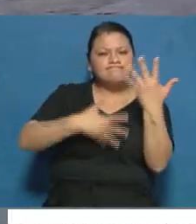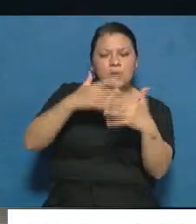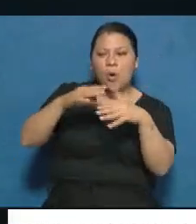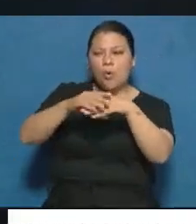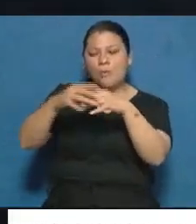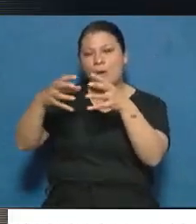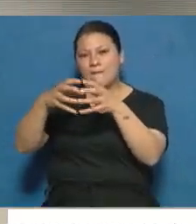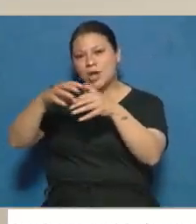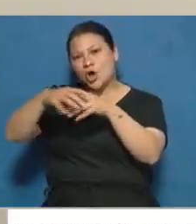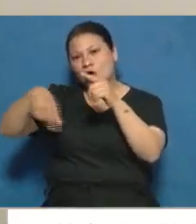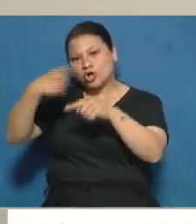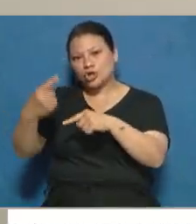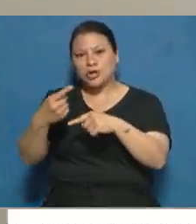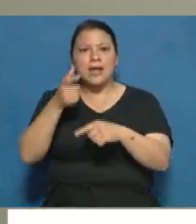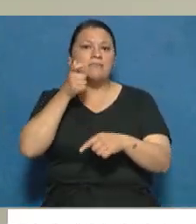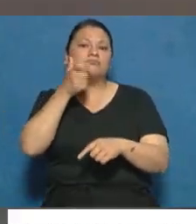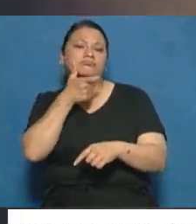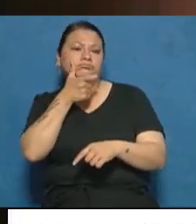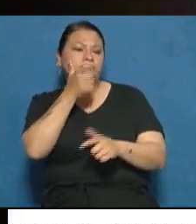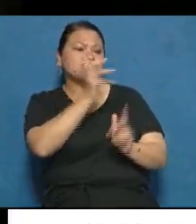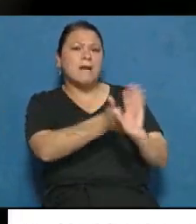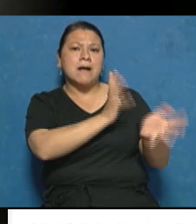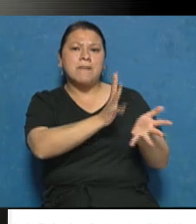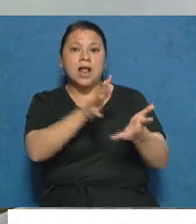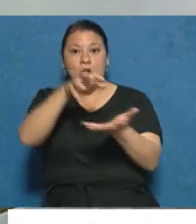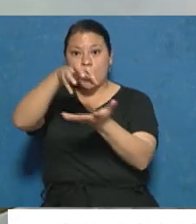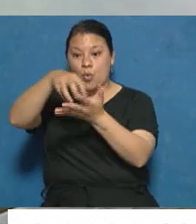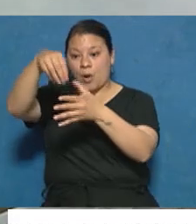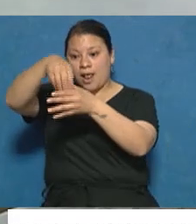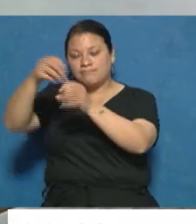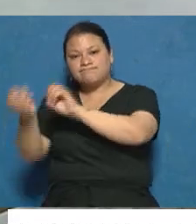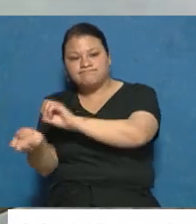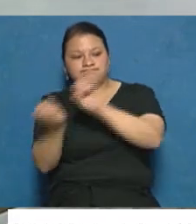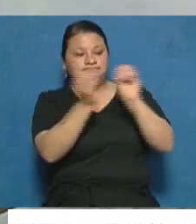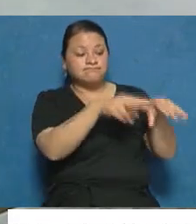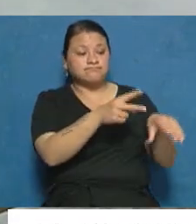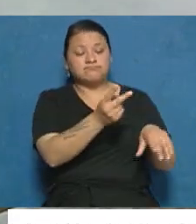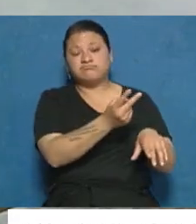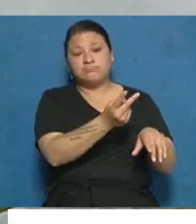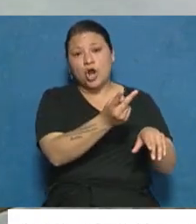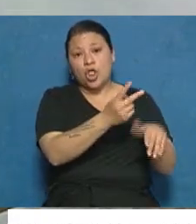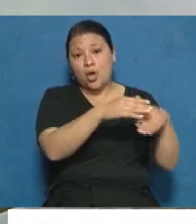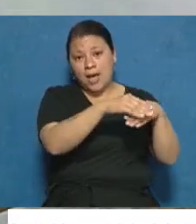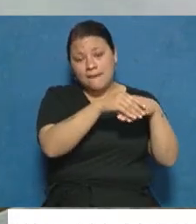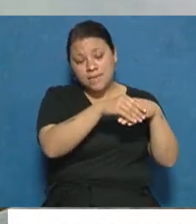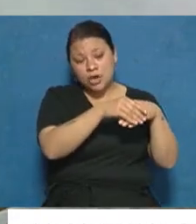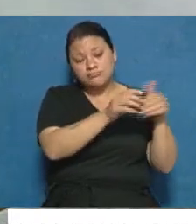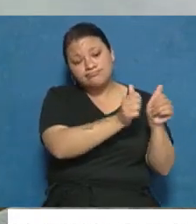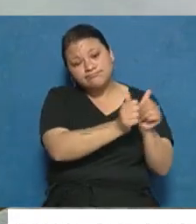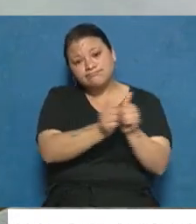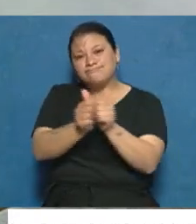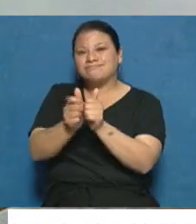personal de seguridad lo abordó y golpeó para sacarlo del lugar. Ellos van solos, los dos, a ver este recital.